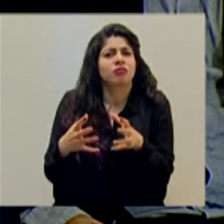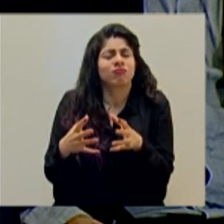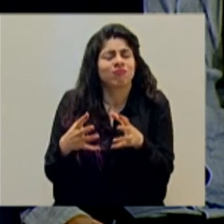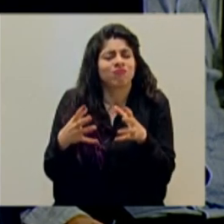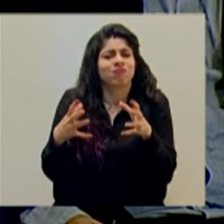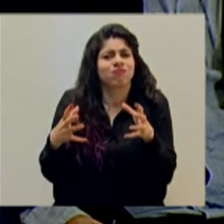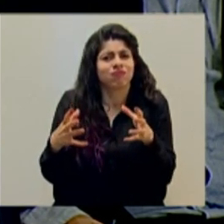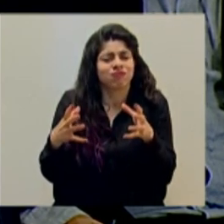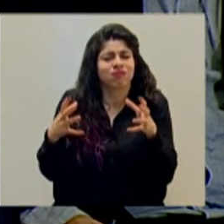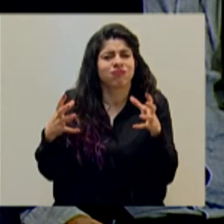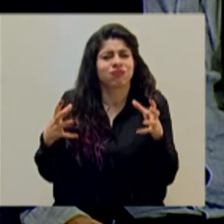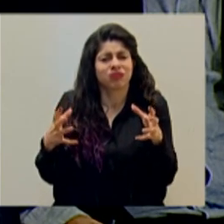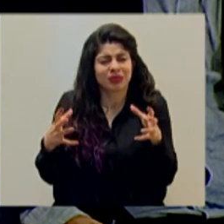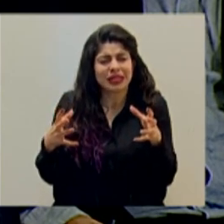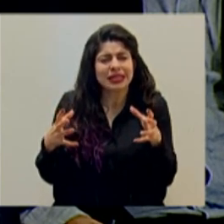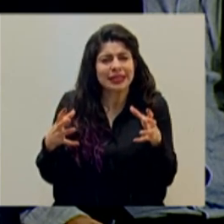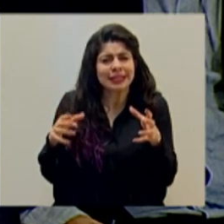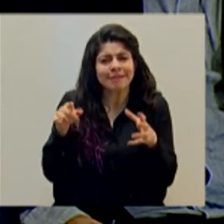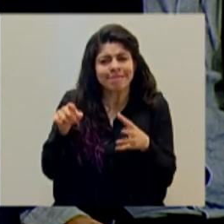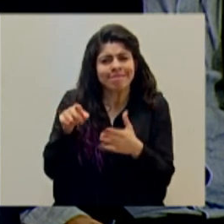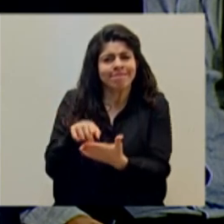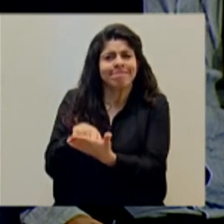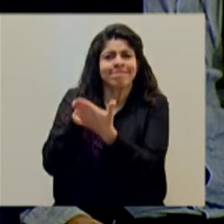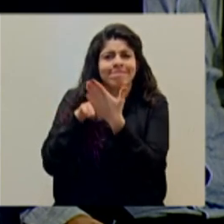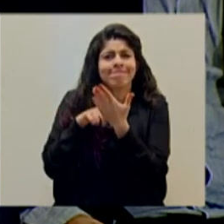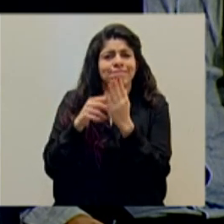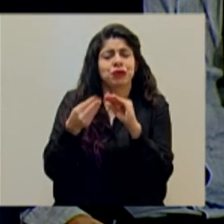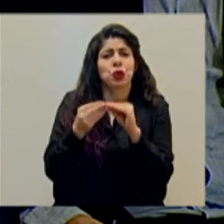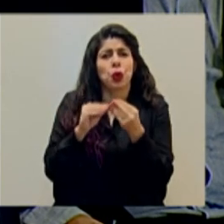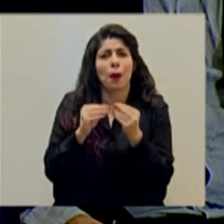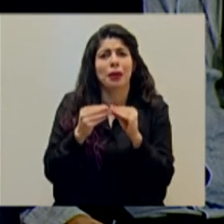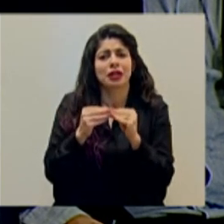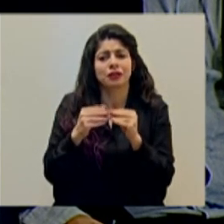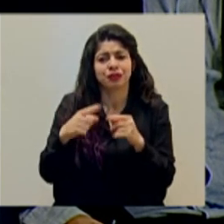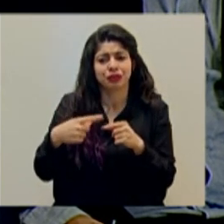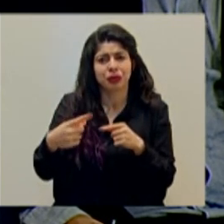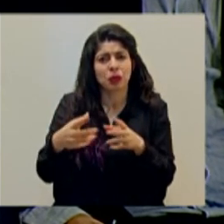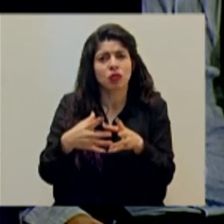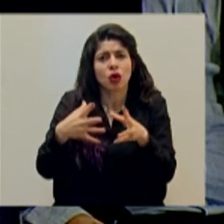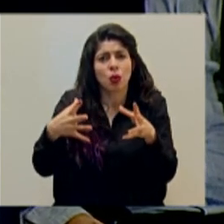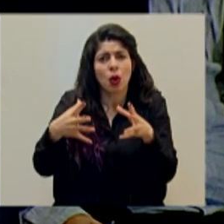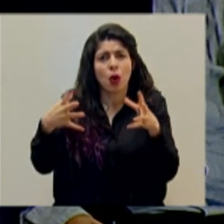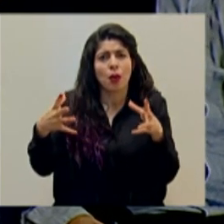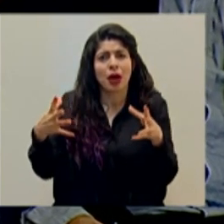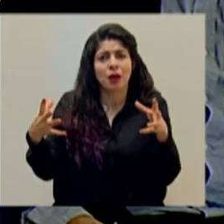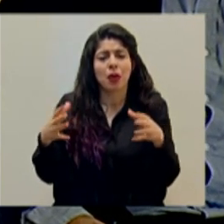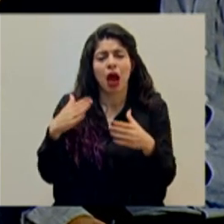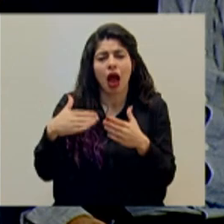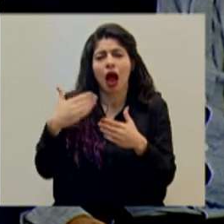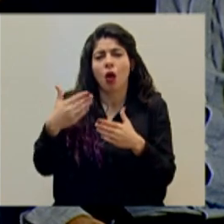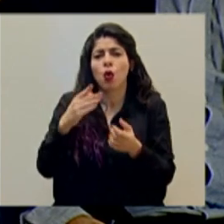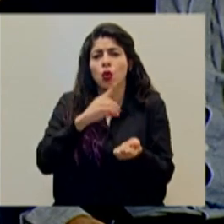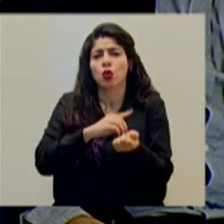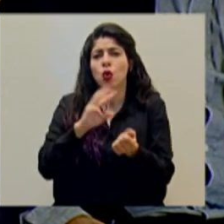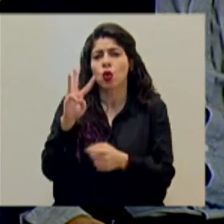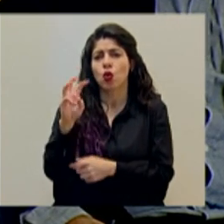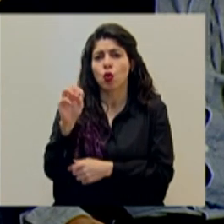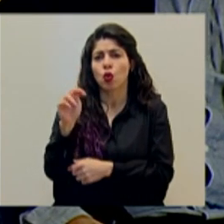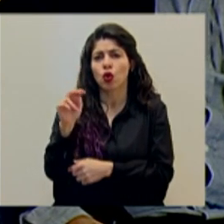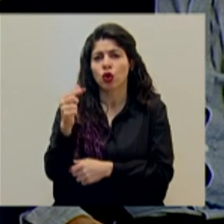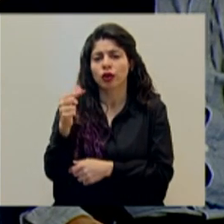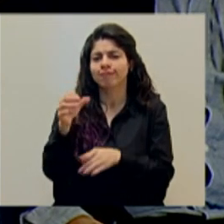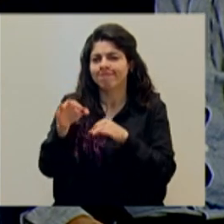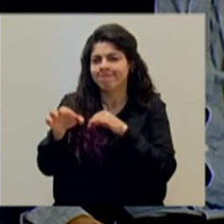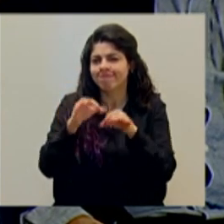comportando o mostrando cifras tendientes al aumento. Eso el doctor Wong va a explicar